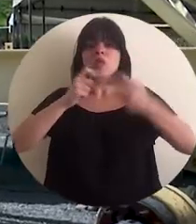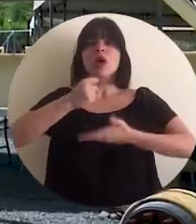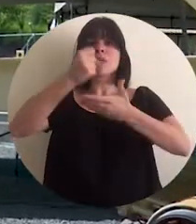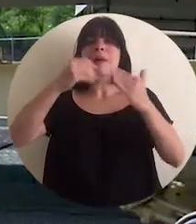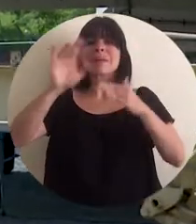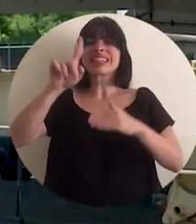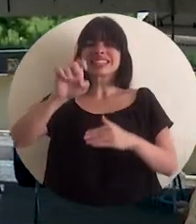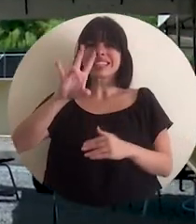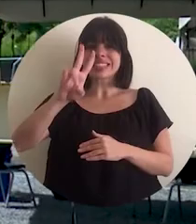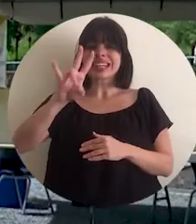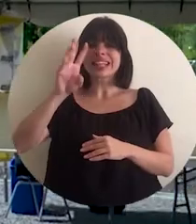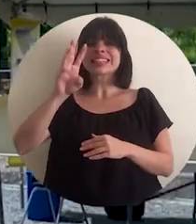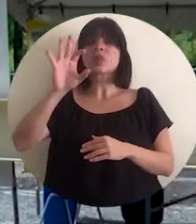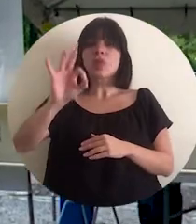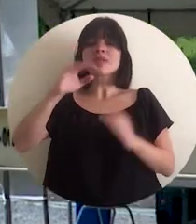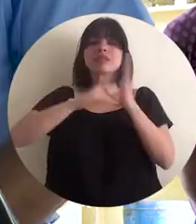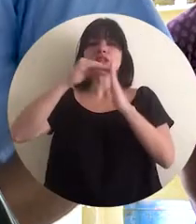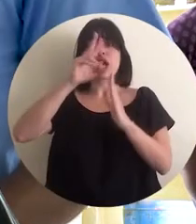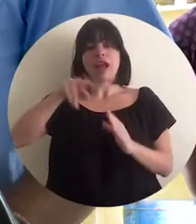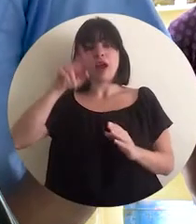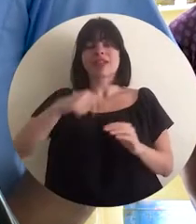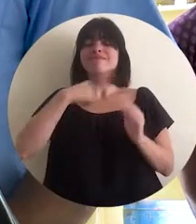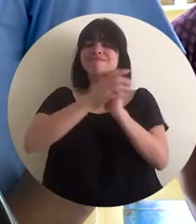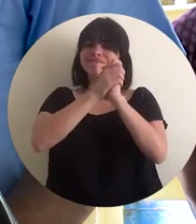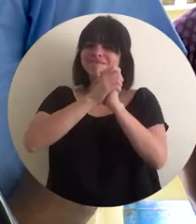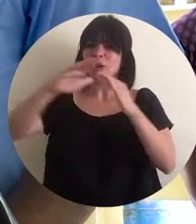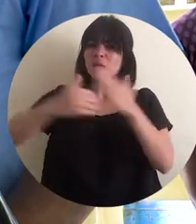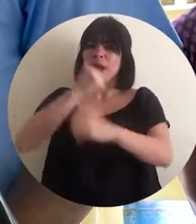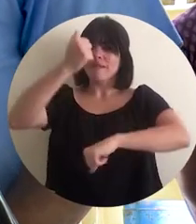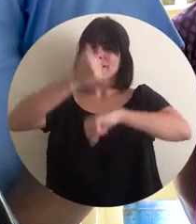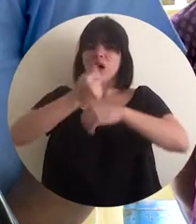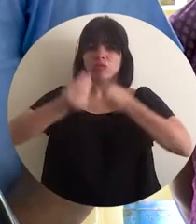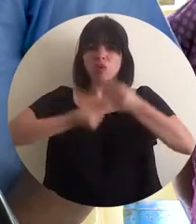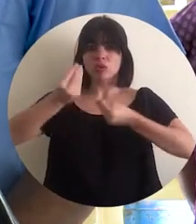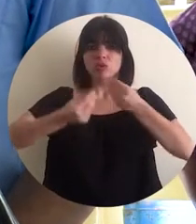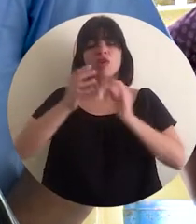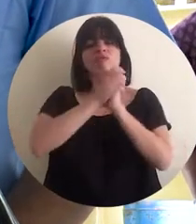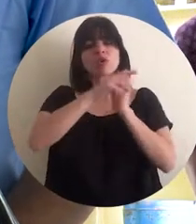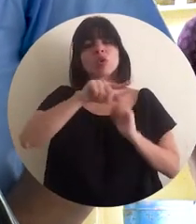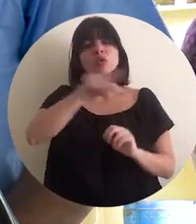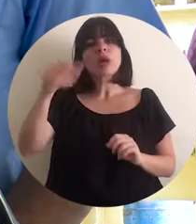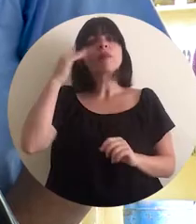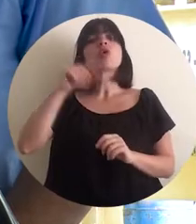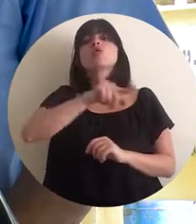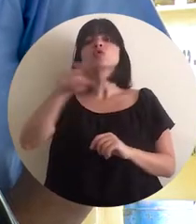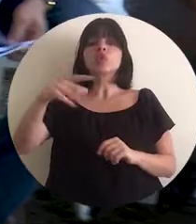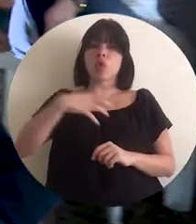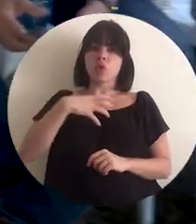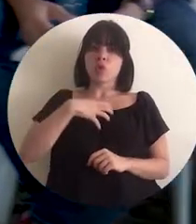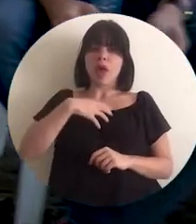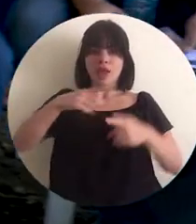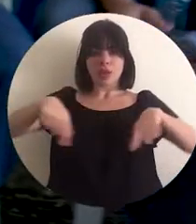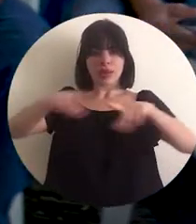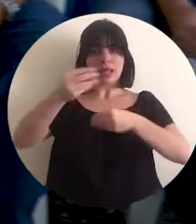invirtieron más de 169 millones de colones. Les felicito por esta nueva planta, les felicito a ustedes porque ustedes son las dueñas y